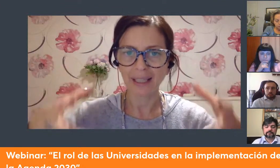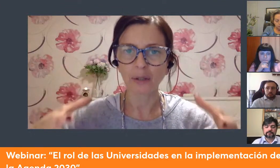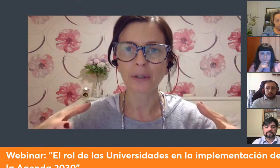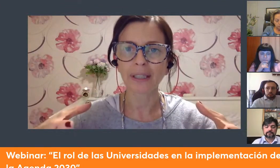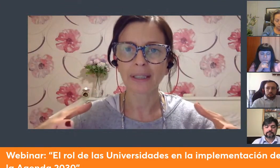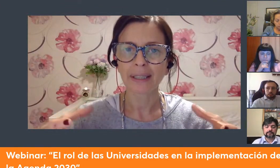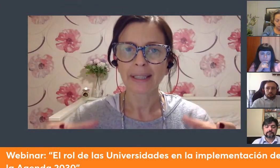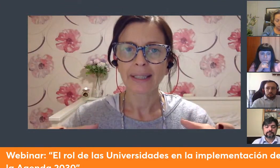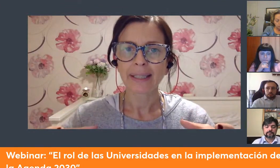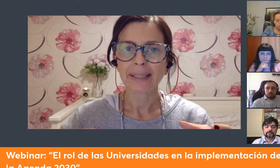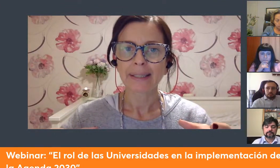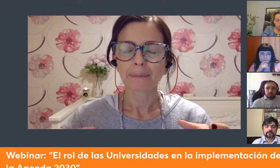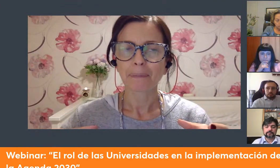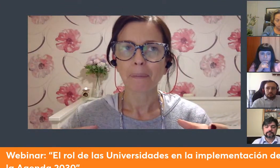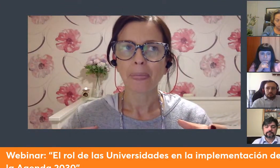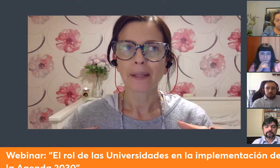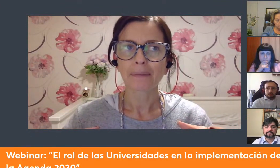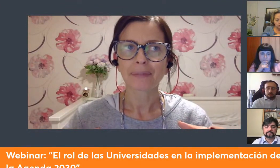hasta hoy